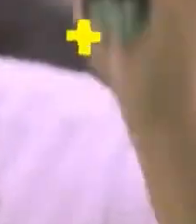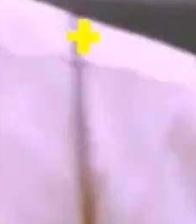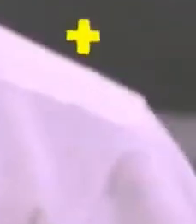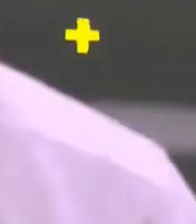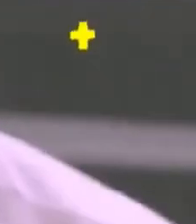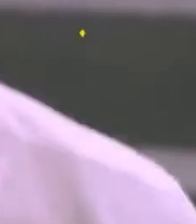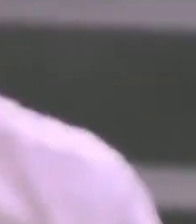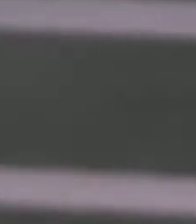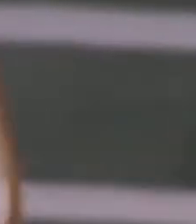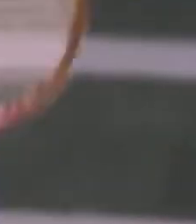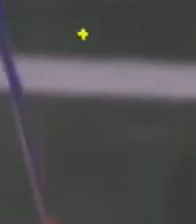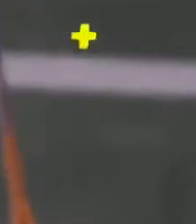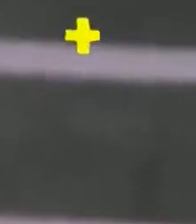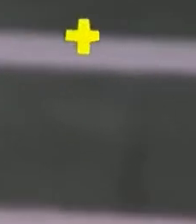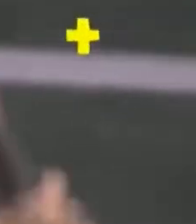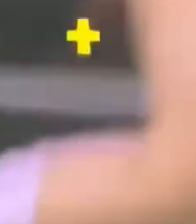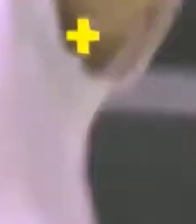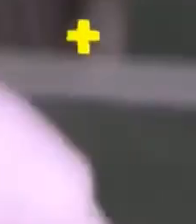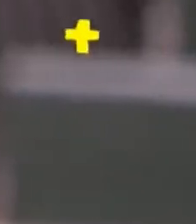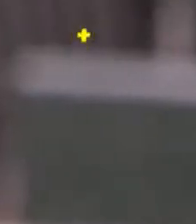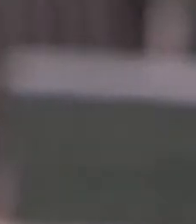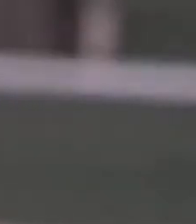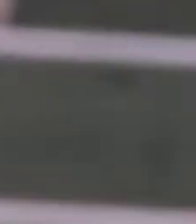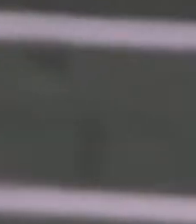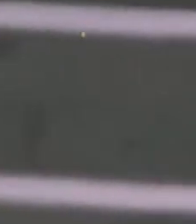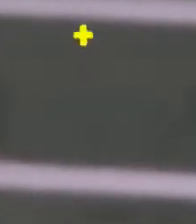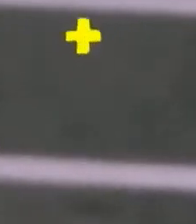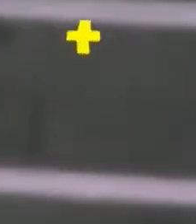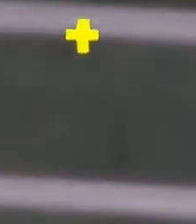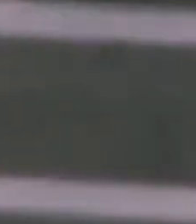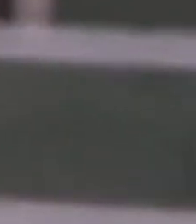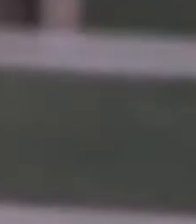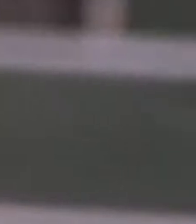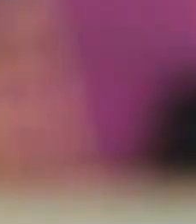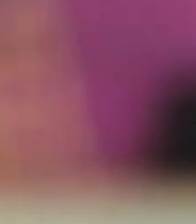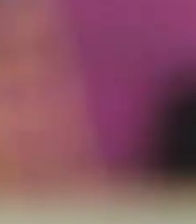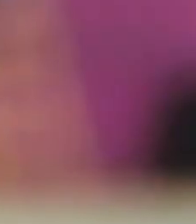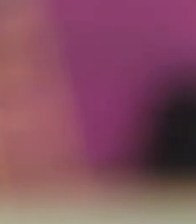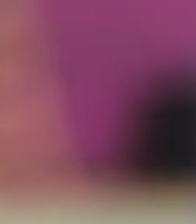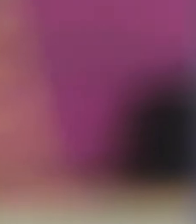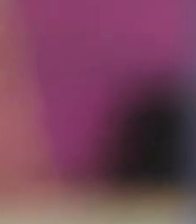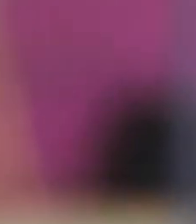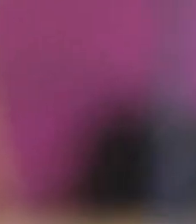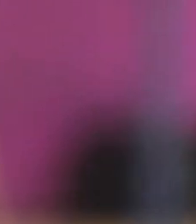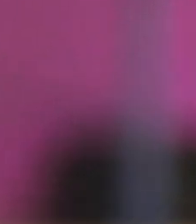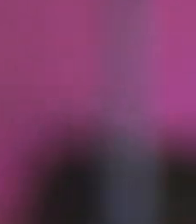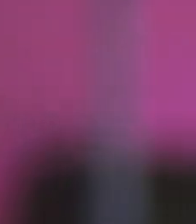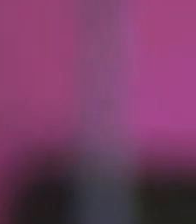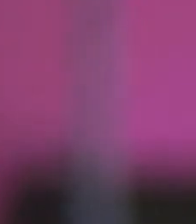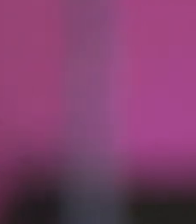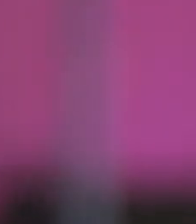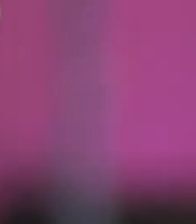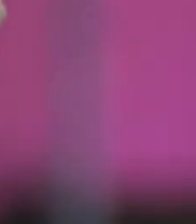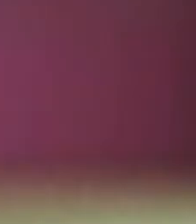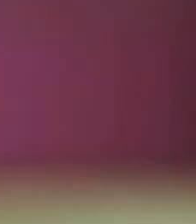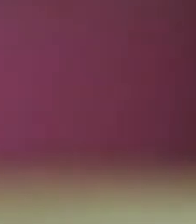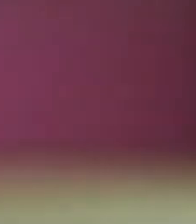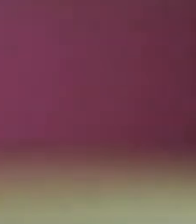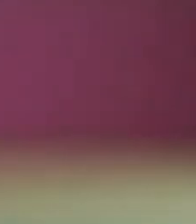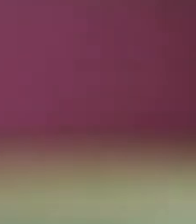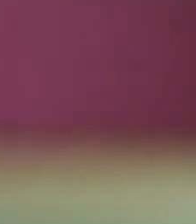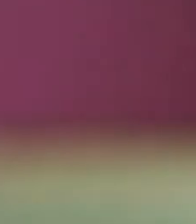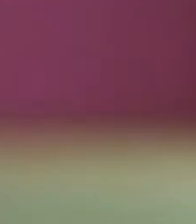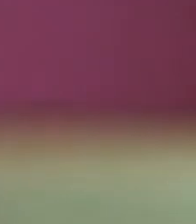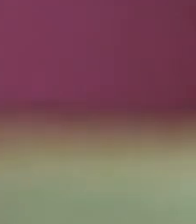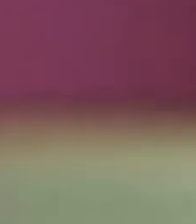cambiarme, para nuevamente volver a escribir, para ir a la universidad, Pero yo, en el transcurso del tiempo, he tratado